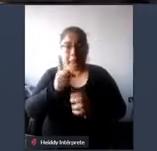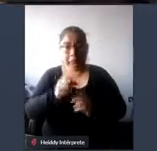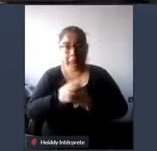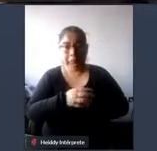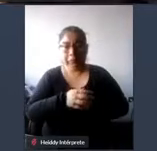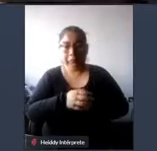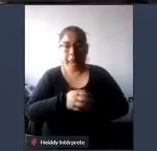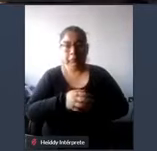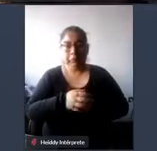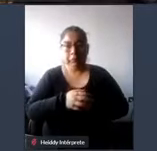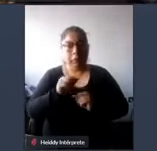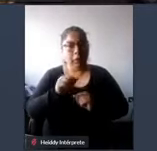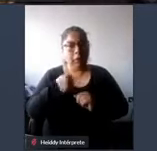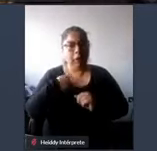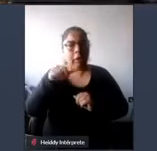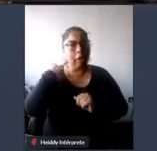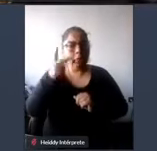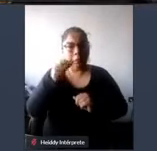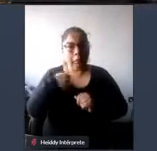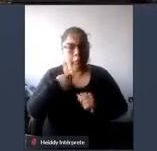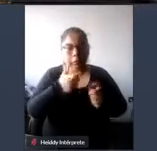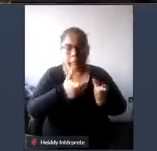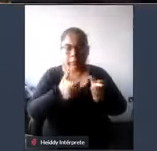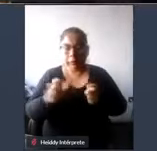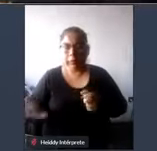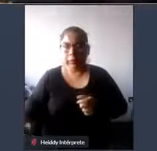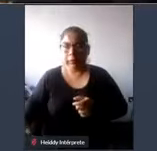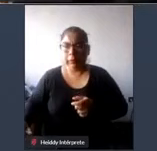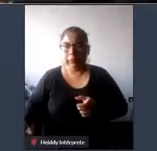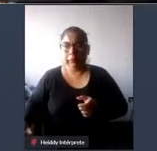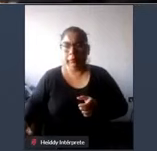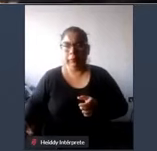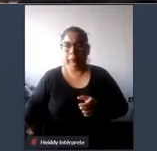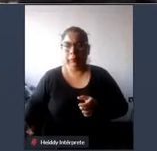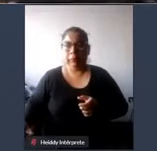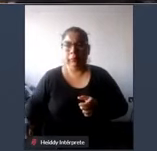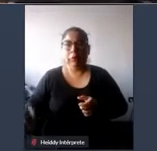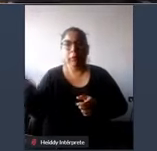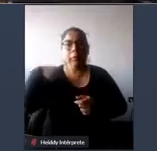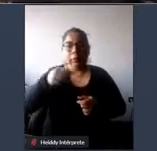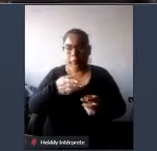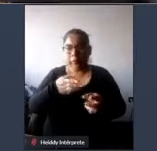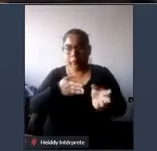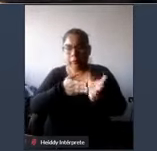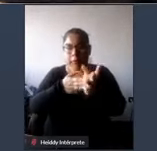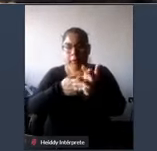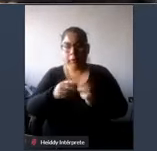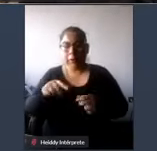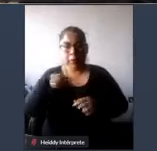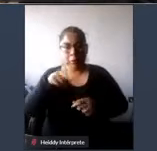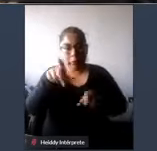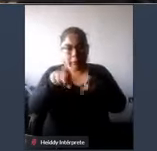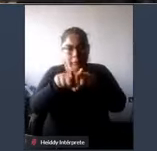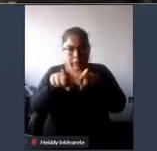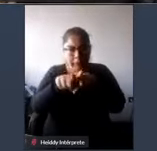y tampoco lo haría como tampoco me subo al metropolitano por la misma razón